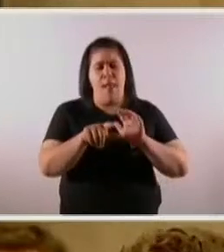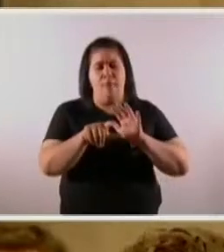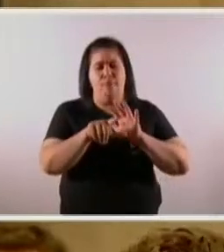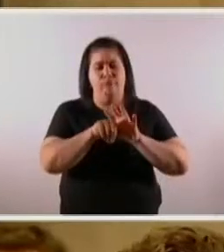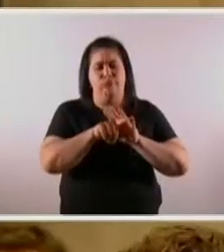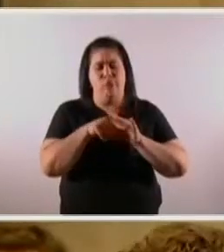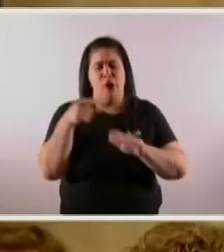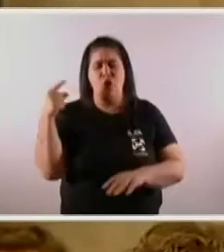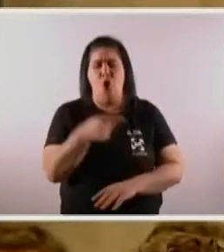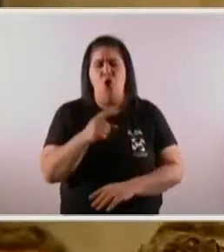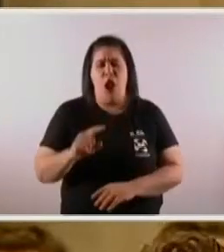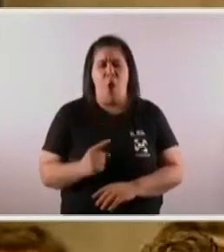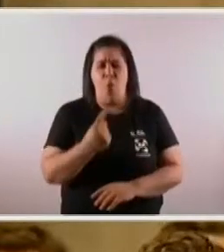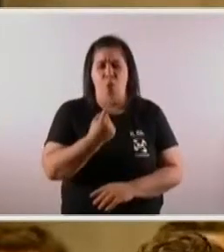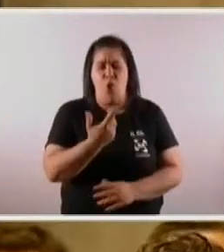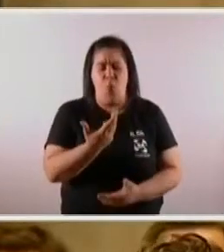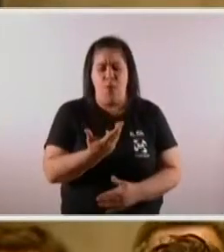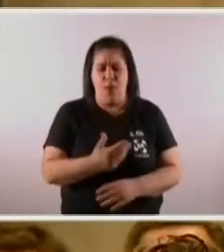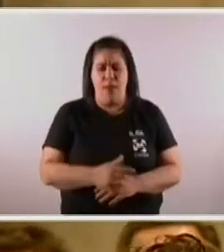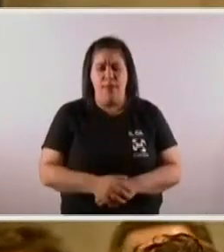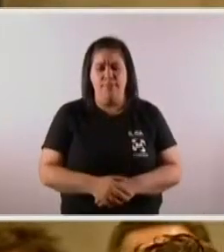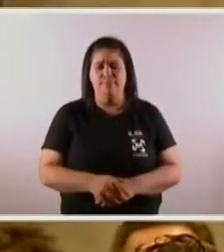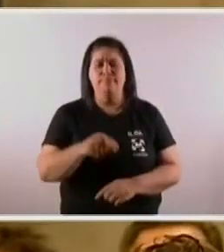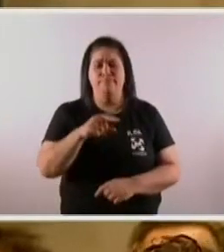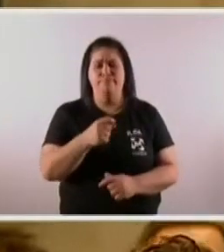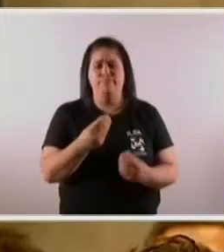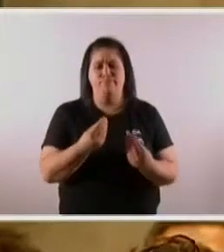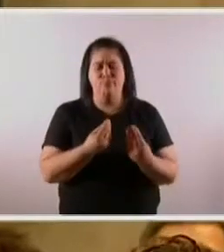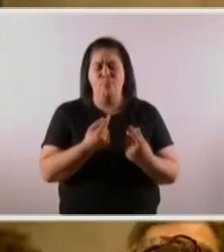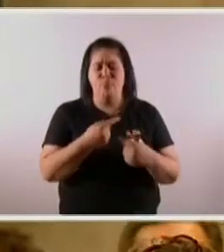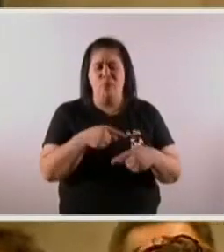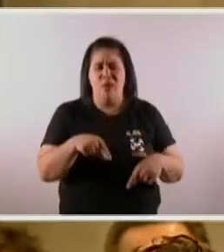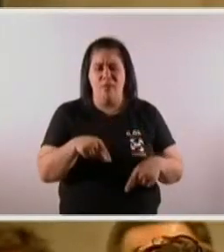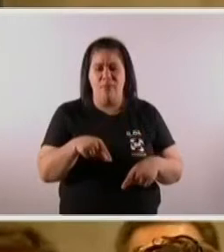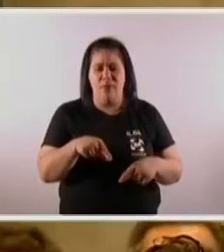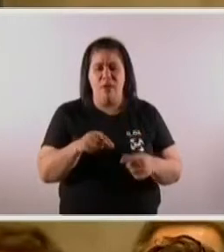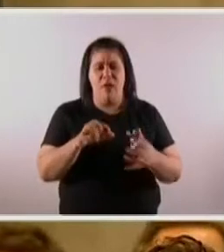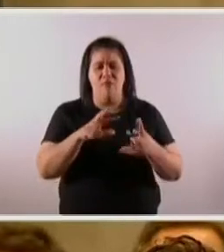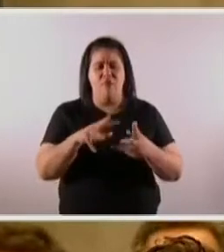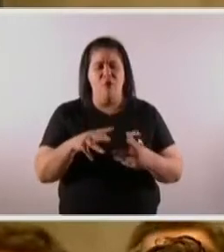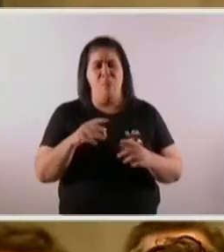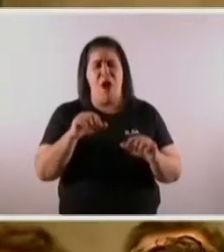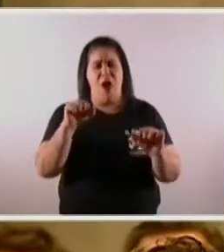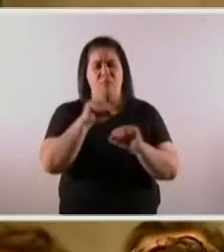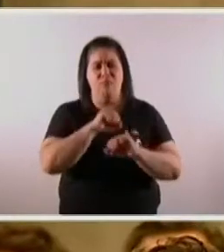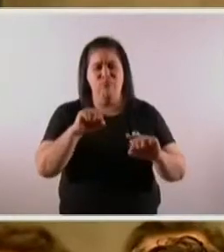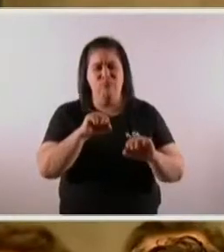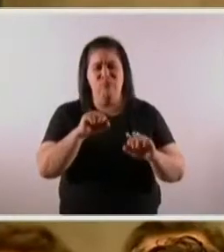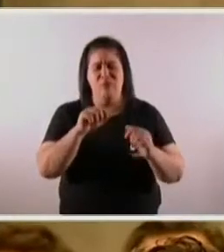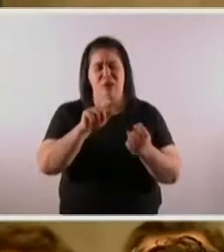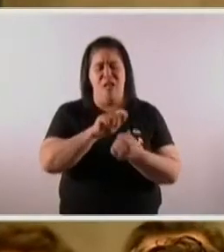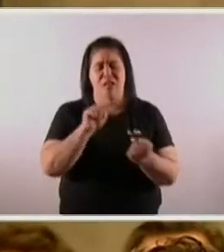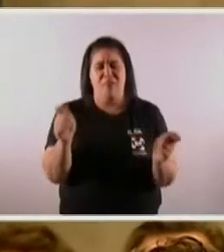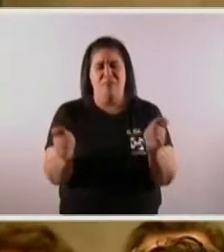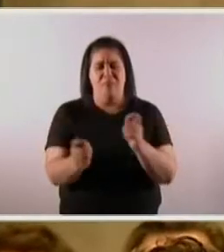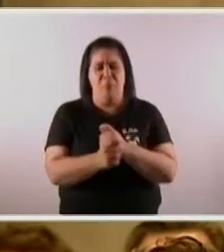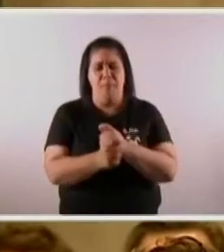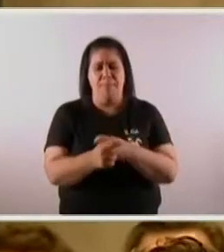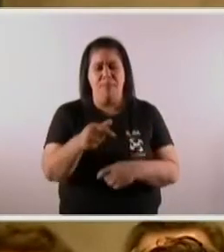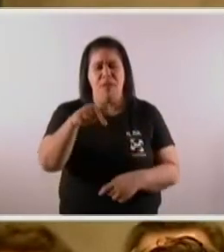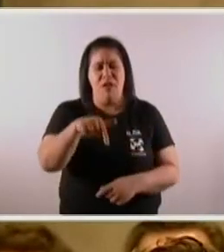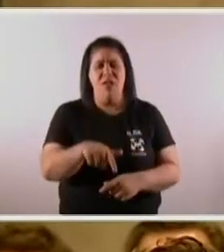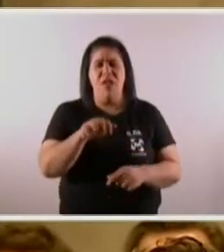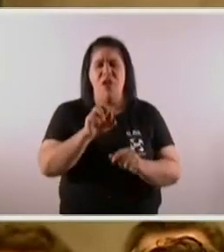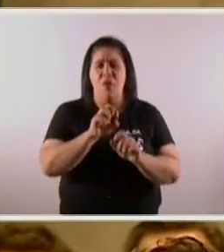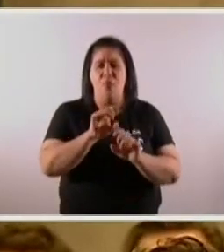en contra de la autonomía. Todo esto, como dije, en forma intempestiva, de un día para el otro, y en medio de la